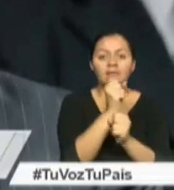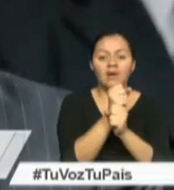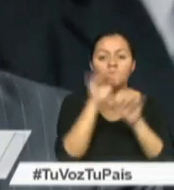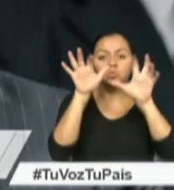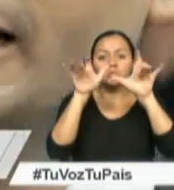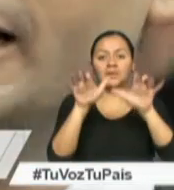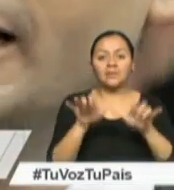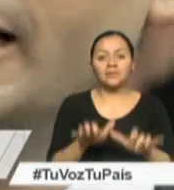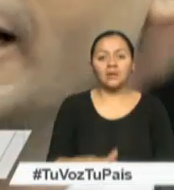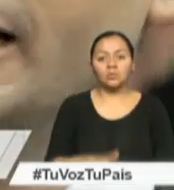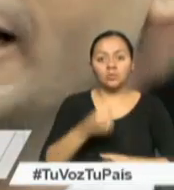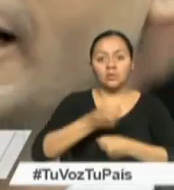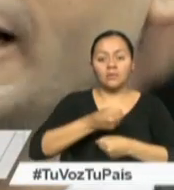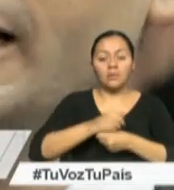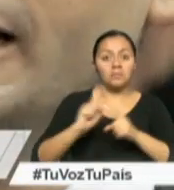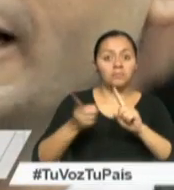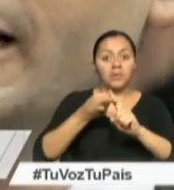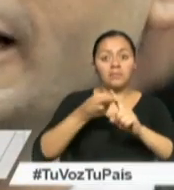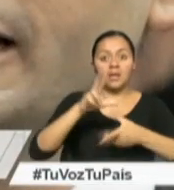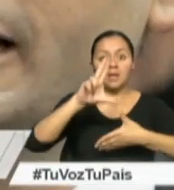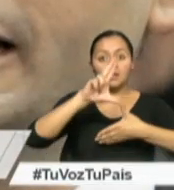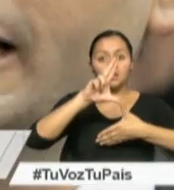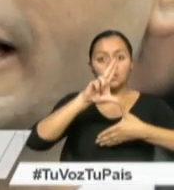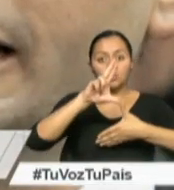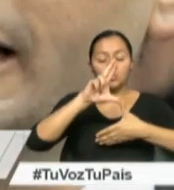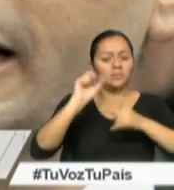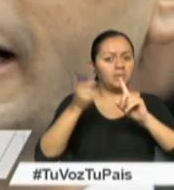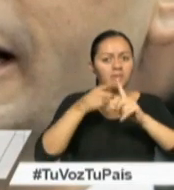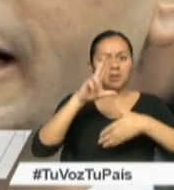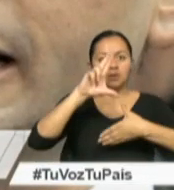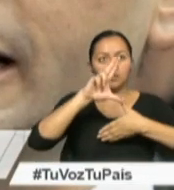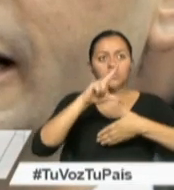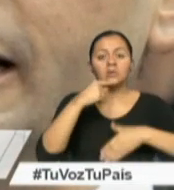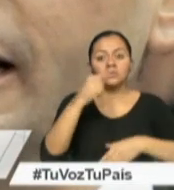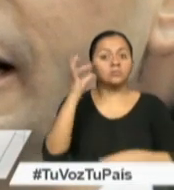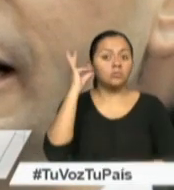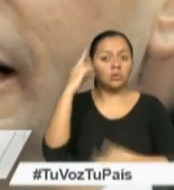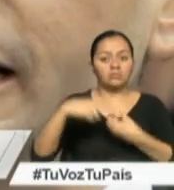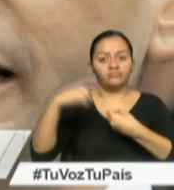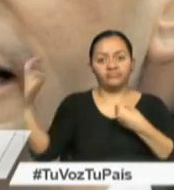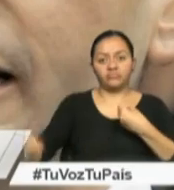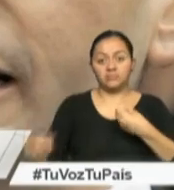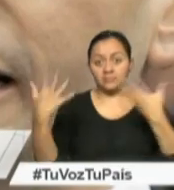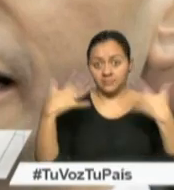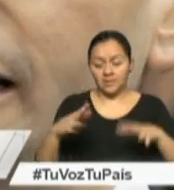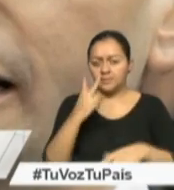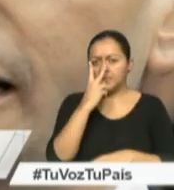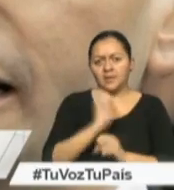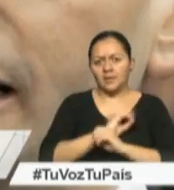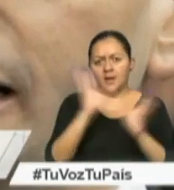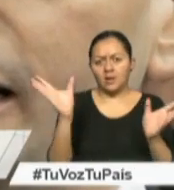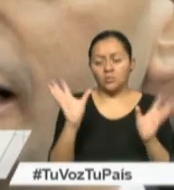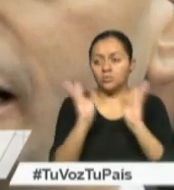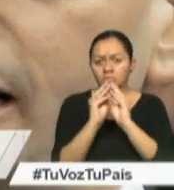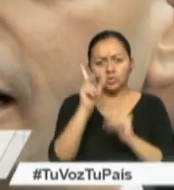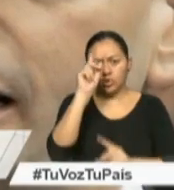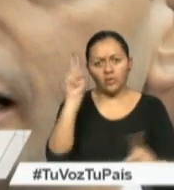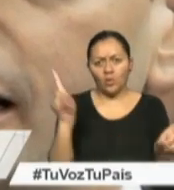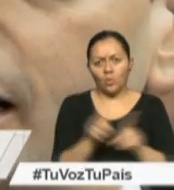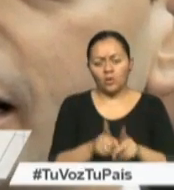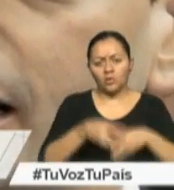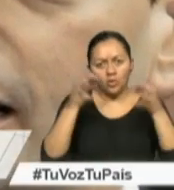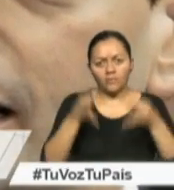ser El primer latino de su gabinete Ocurre un día después De que Edward Puzder Se retirara del proceso Al quedar evidente Que el Senado rechazaría su